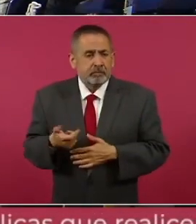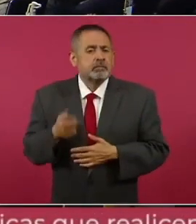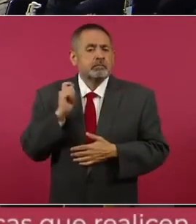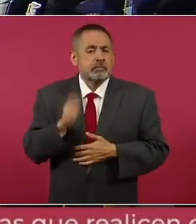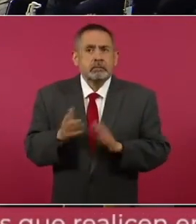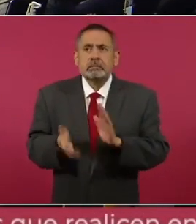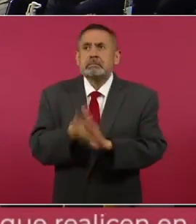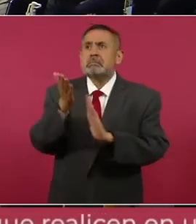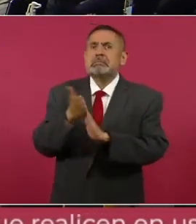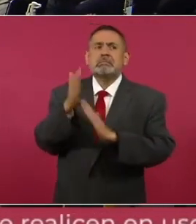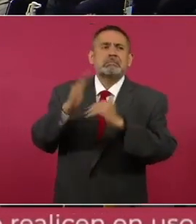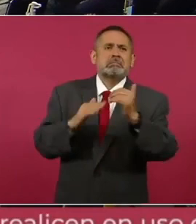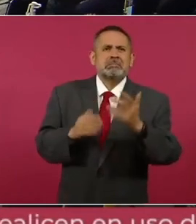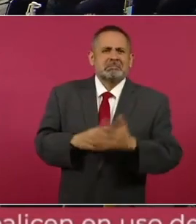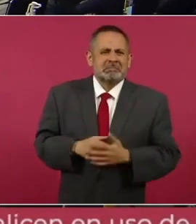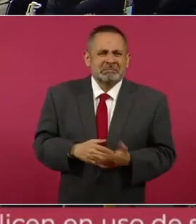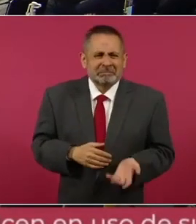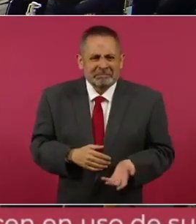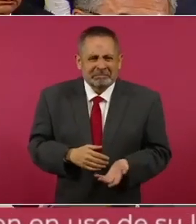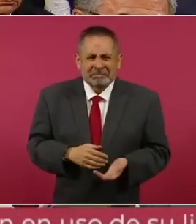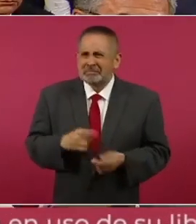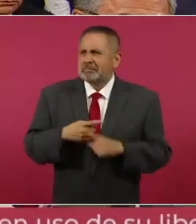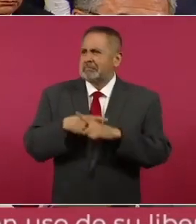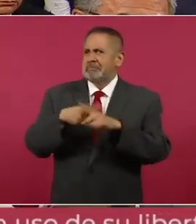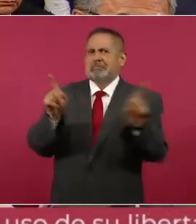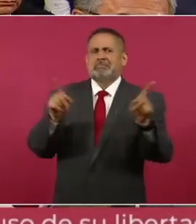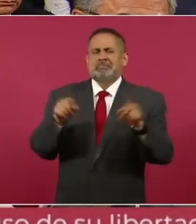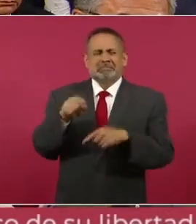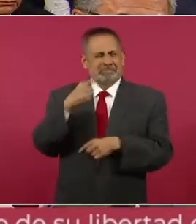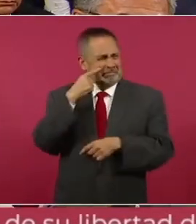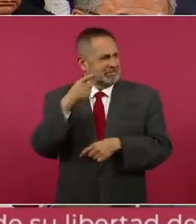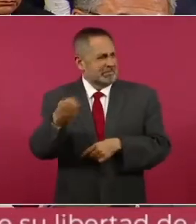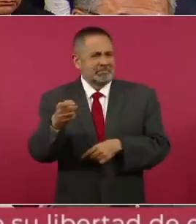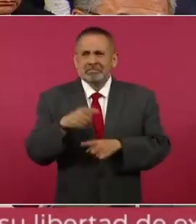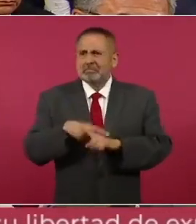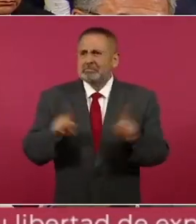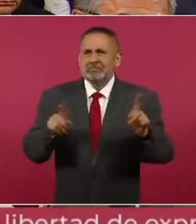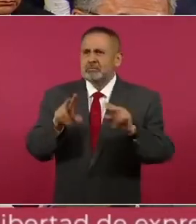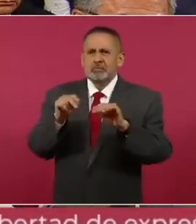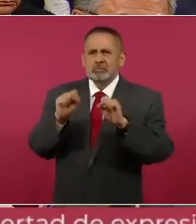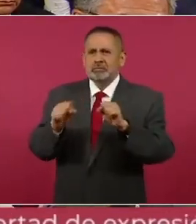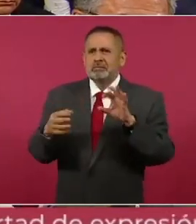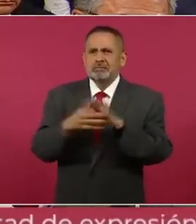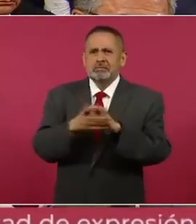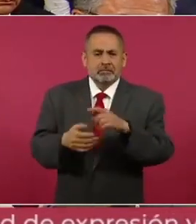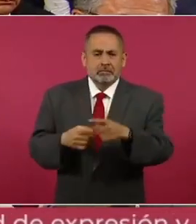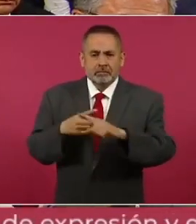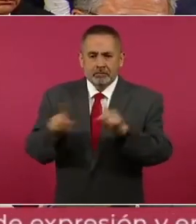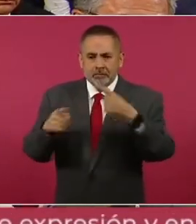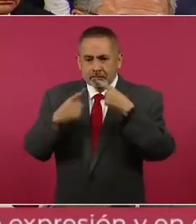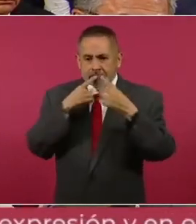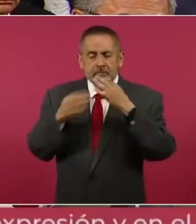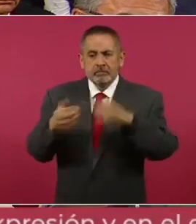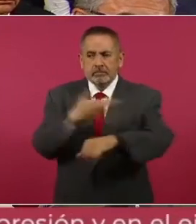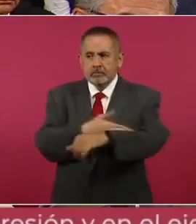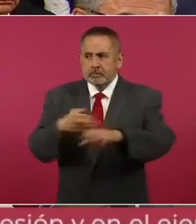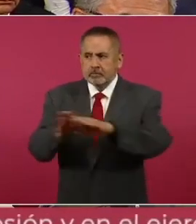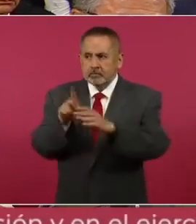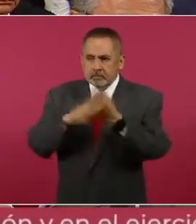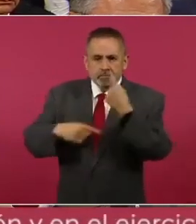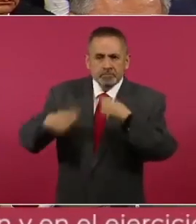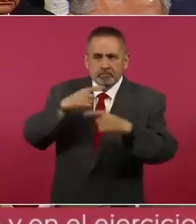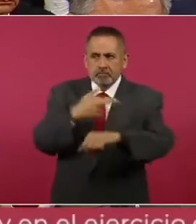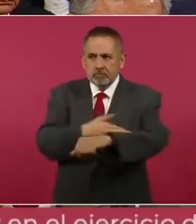edificó es muy diferente a lo que se autorizó por parte del Cabildo. Cuando se licitó la obra